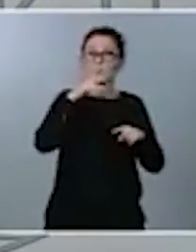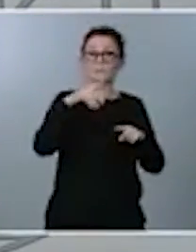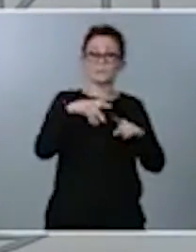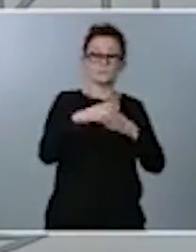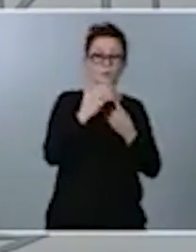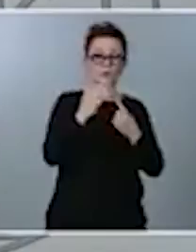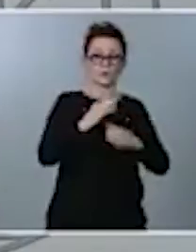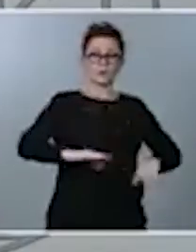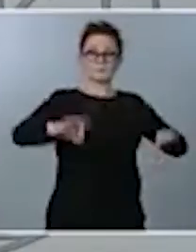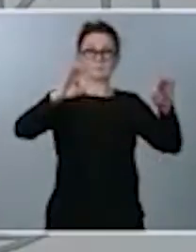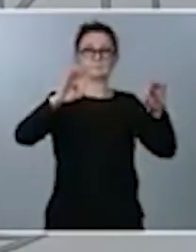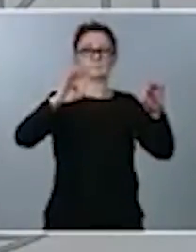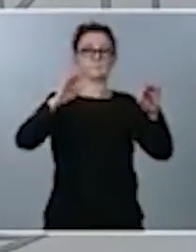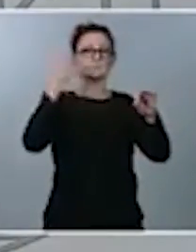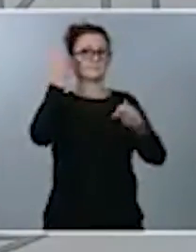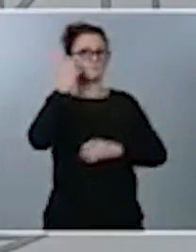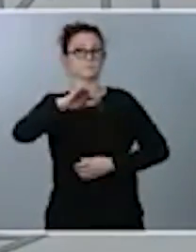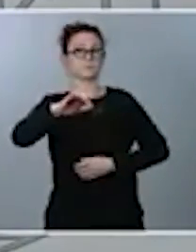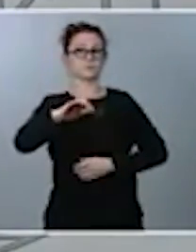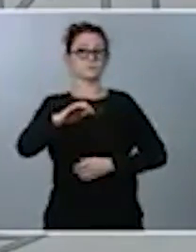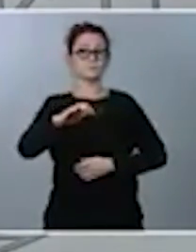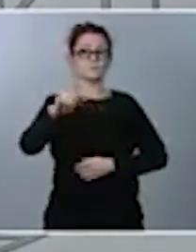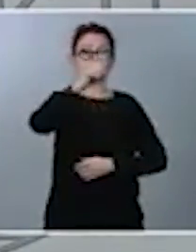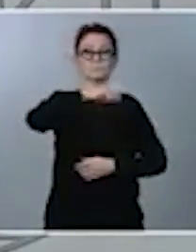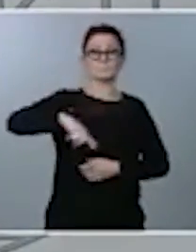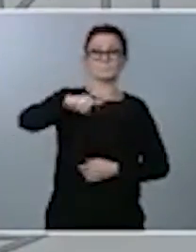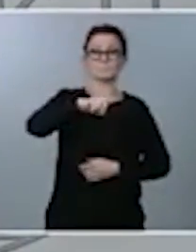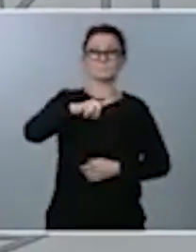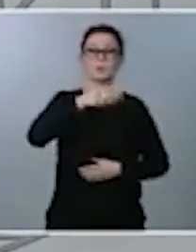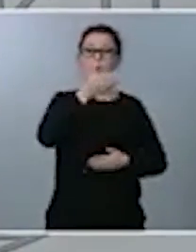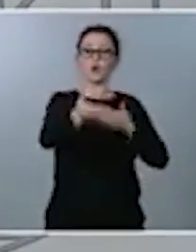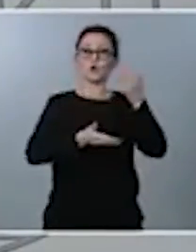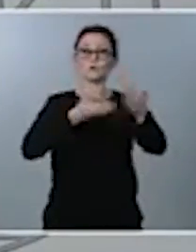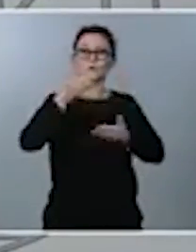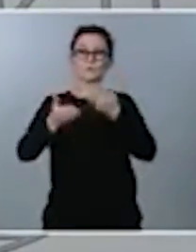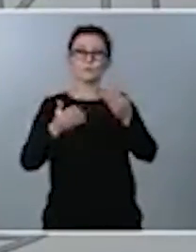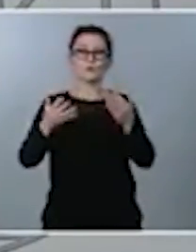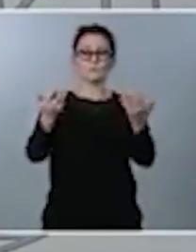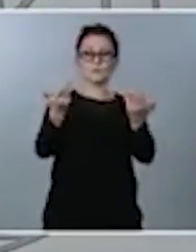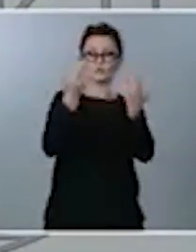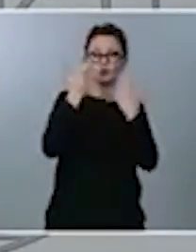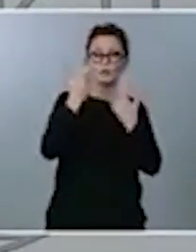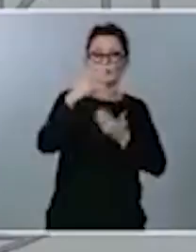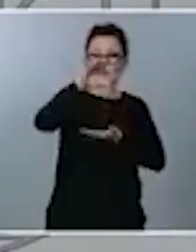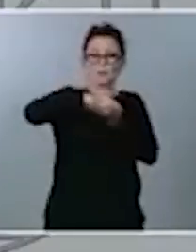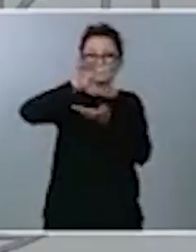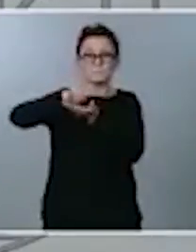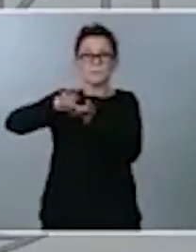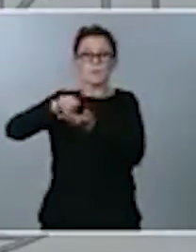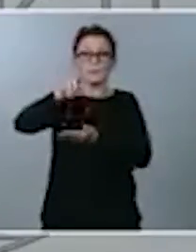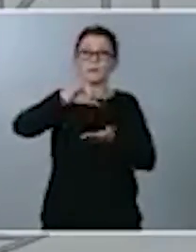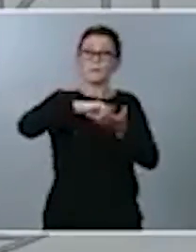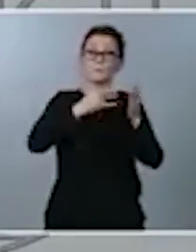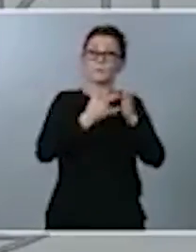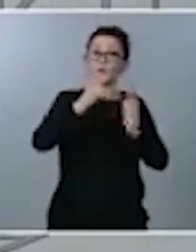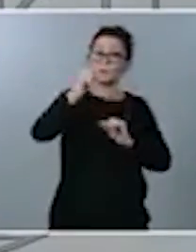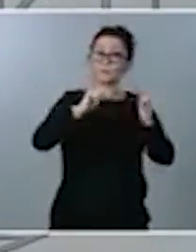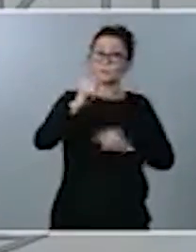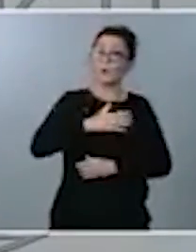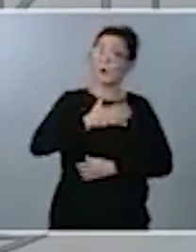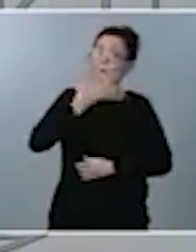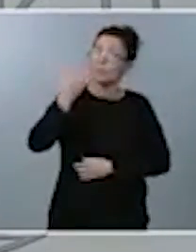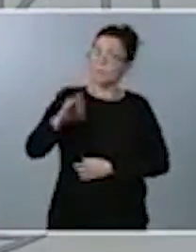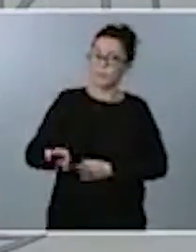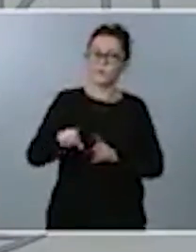por tanto aporten sus contribuciones, hagan sus sugerencias para que este proyecto de presupuesto se pueda enriquecer y pueda